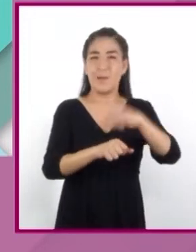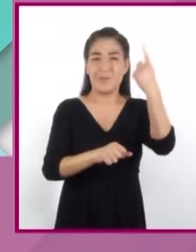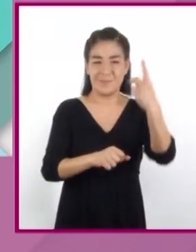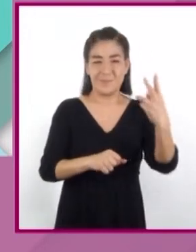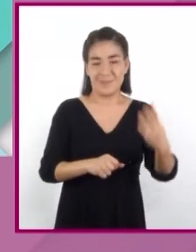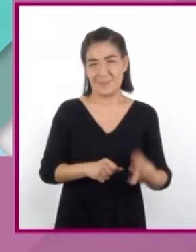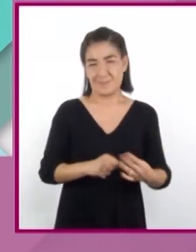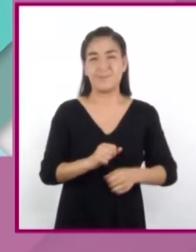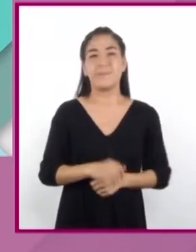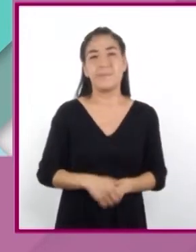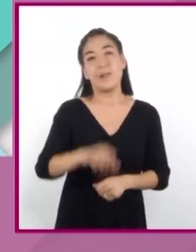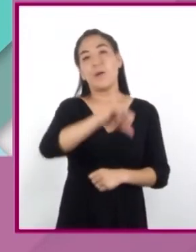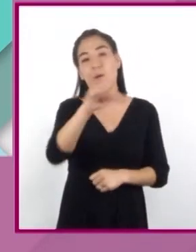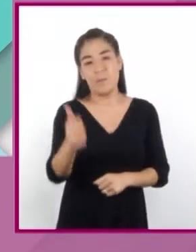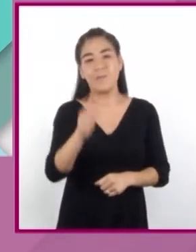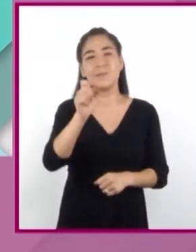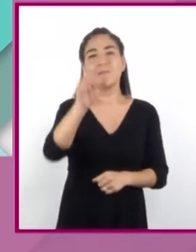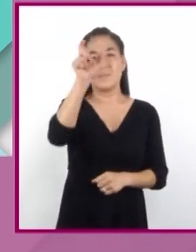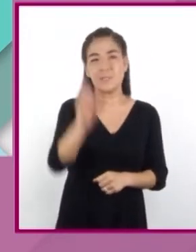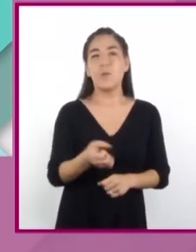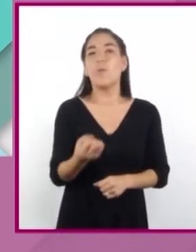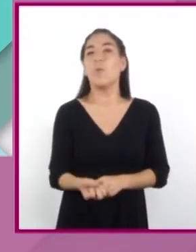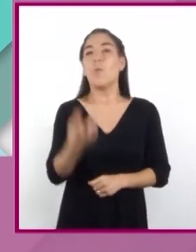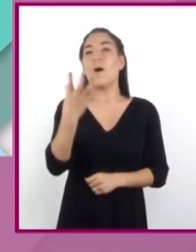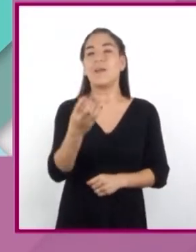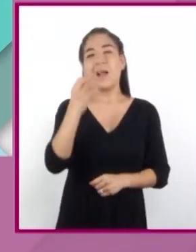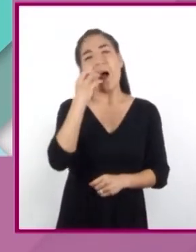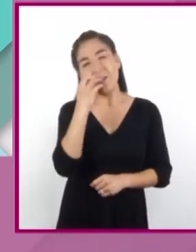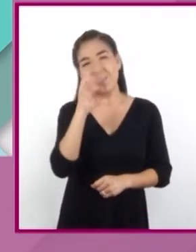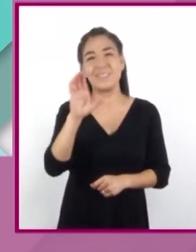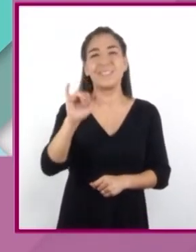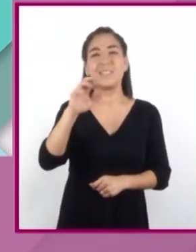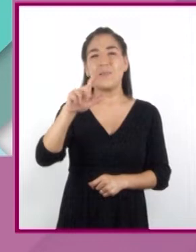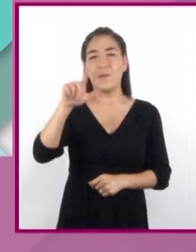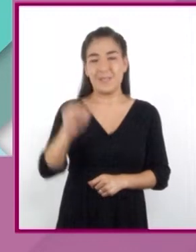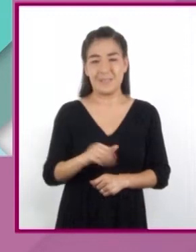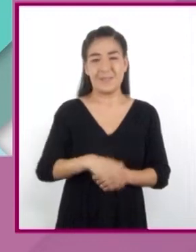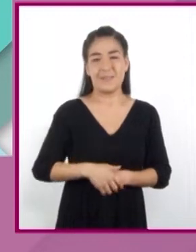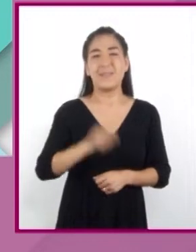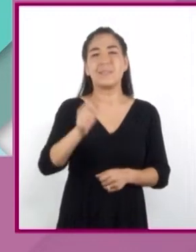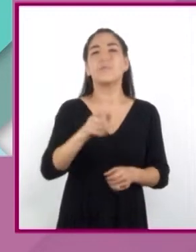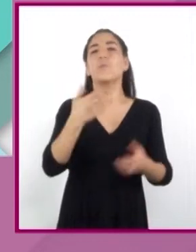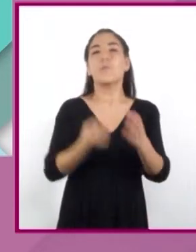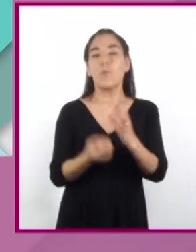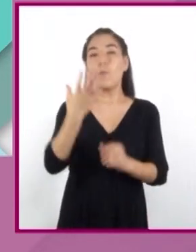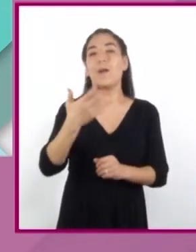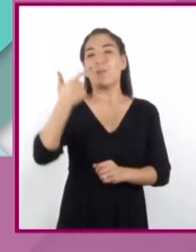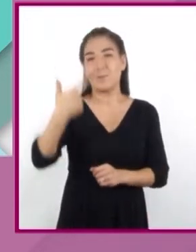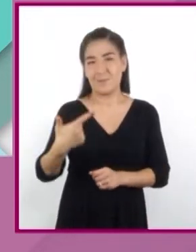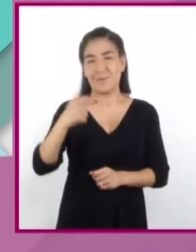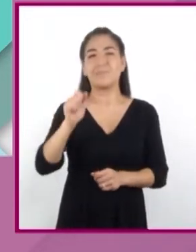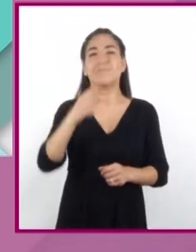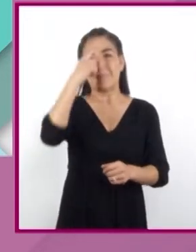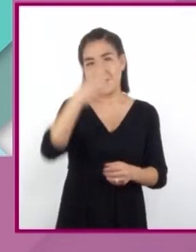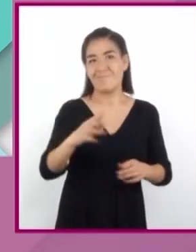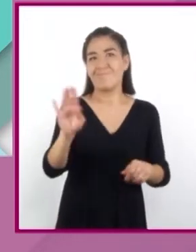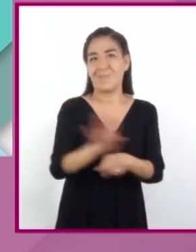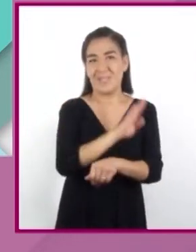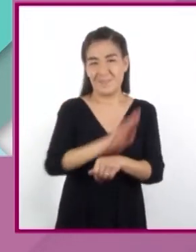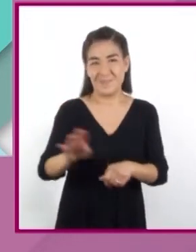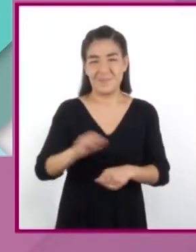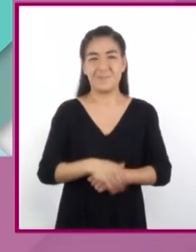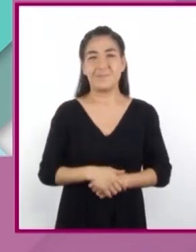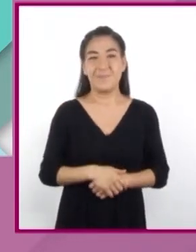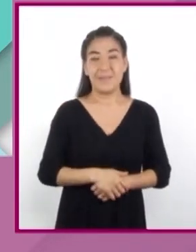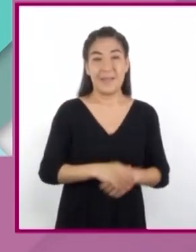Por un lado, la cantidad de ciruelas y la segunda columna corresponde a los gramos de fibra que aportan las ciruelas. En